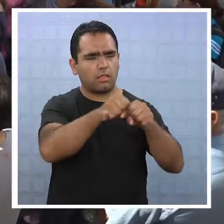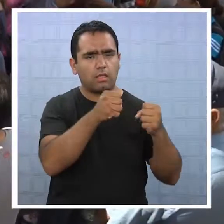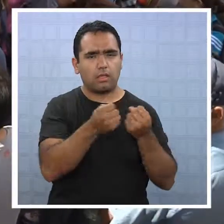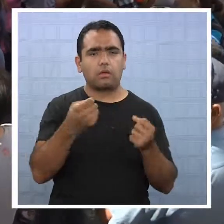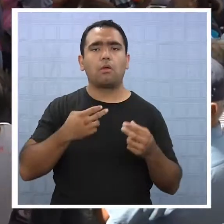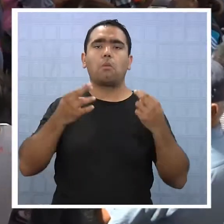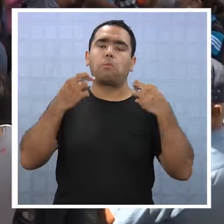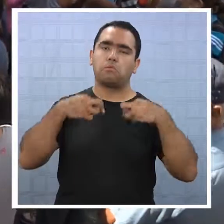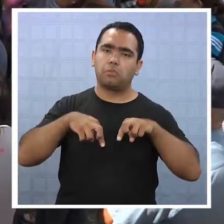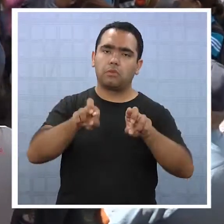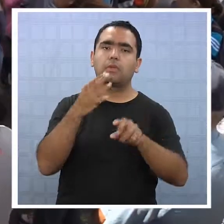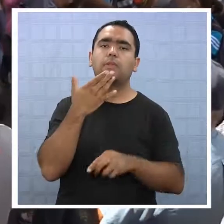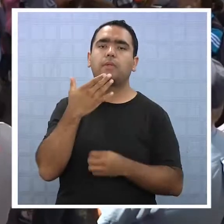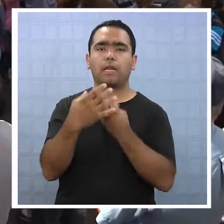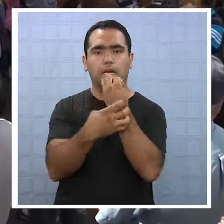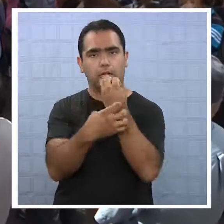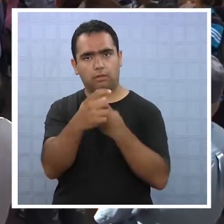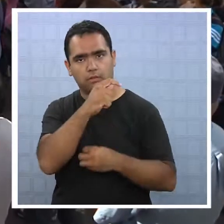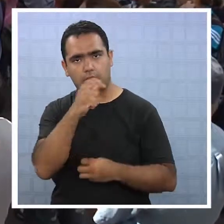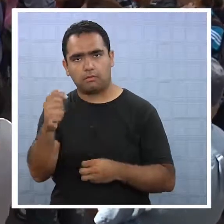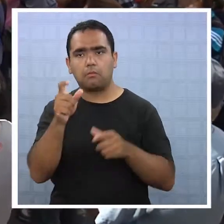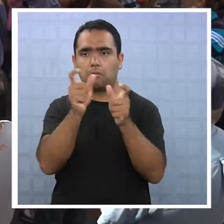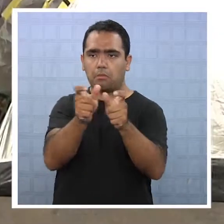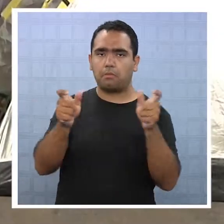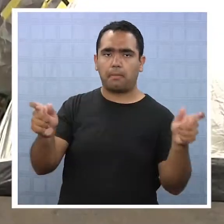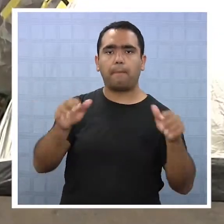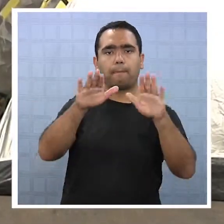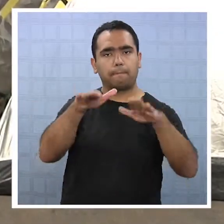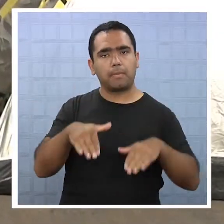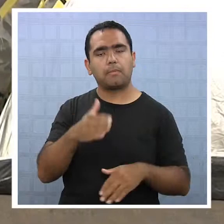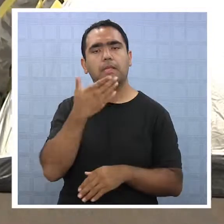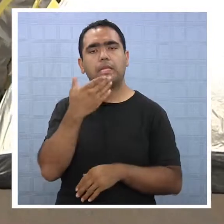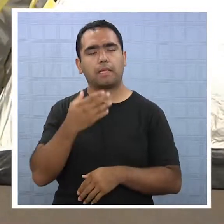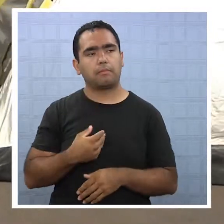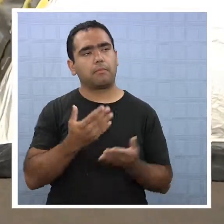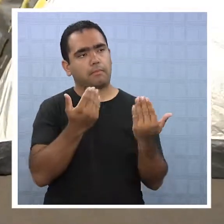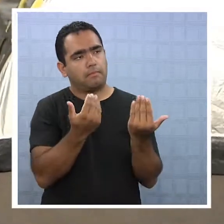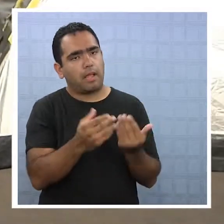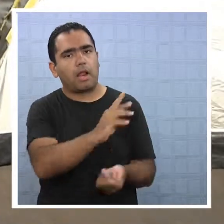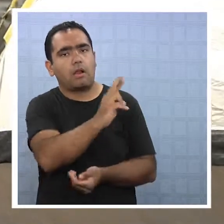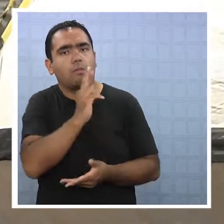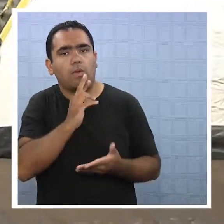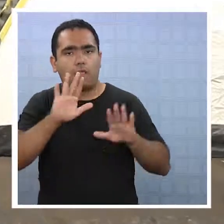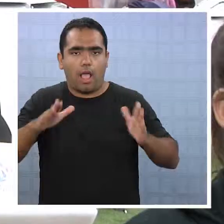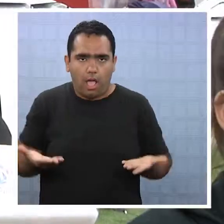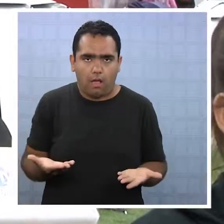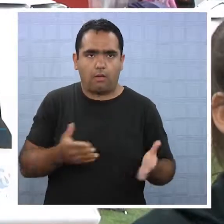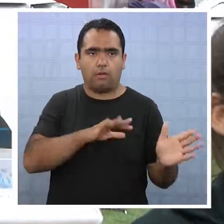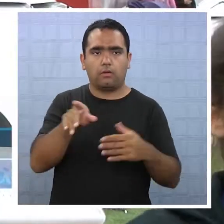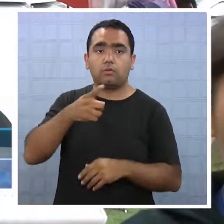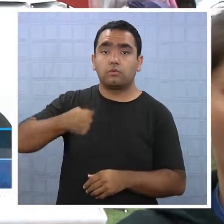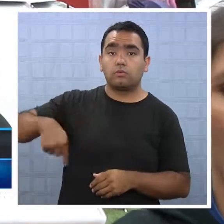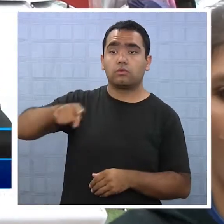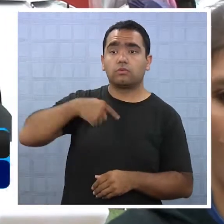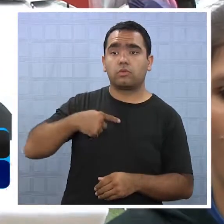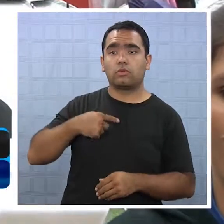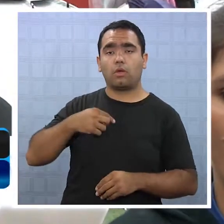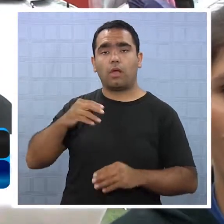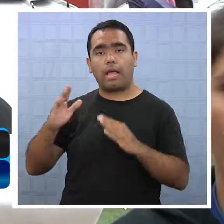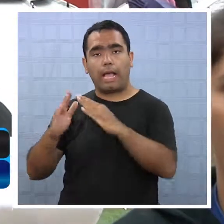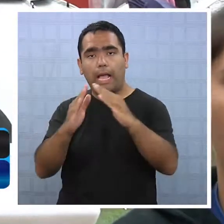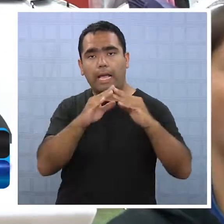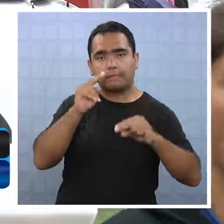oportunidad para la región y su gente, la misma que pide respuestas ahora. Nosotros nos estamos organizando por el tema de las casas de emergencia.